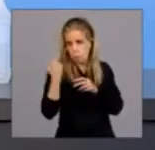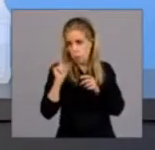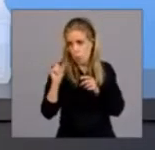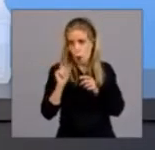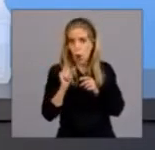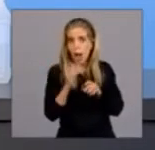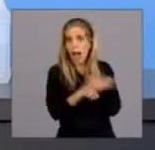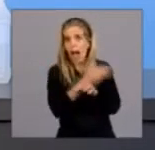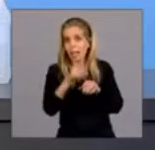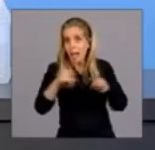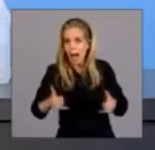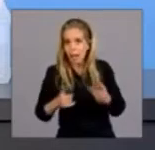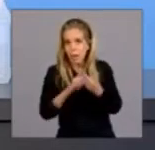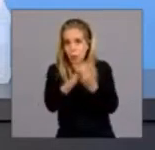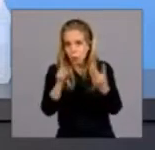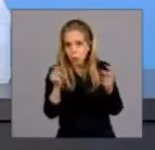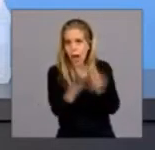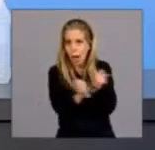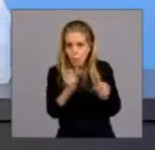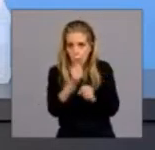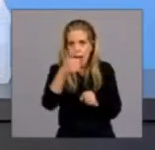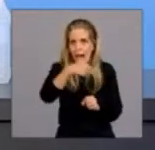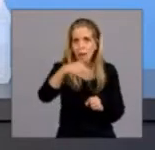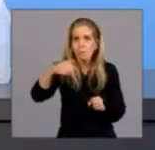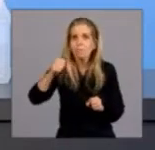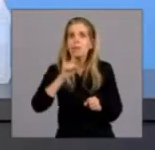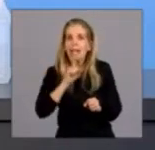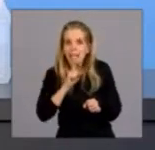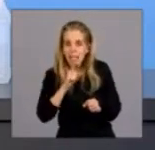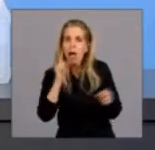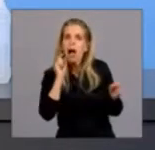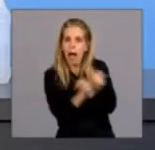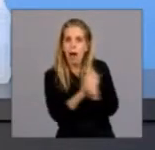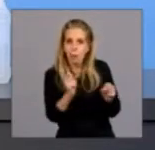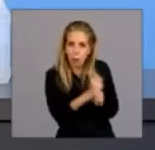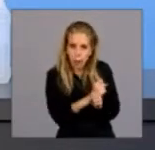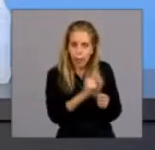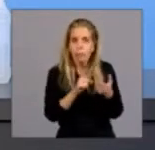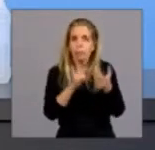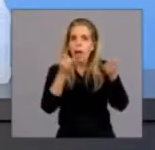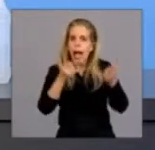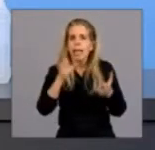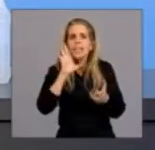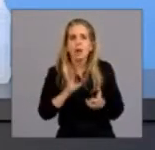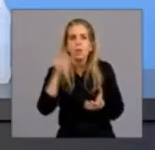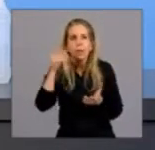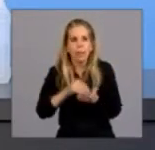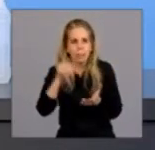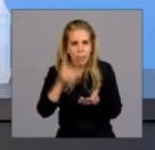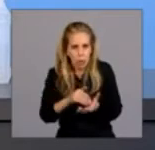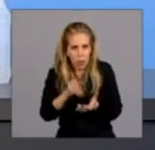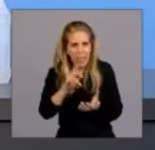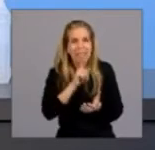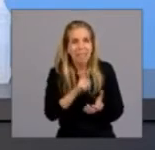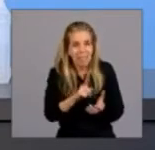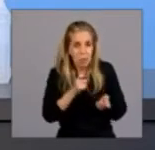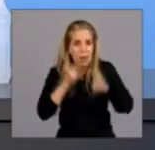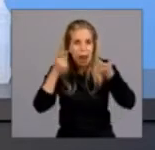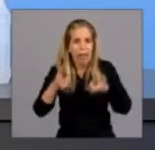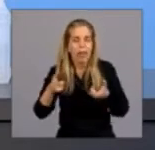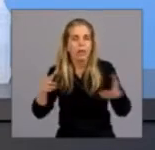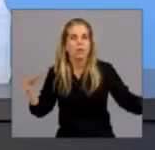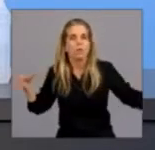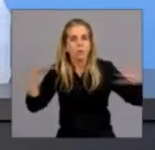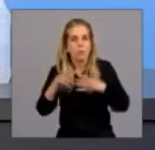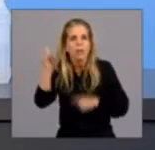o tenemos 2 aprobados por el ANMAT. Hemos destinado 50 millones a 4 grupos de científicos para que